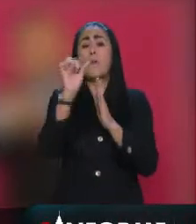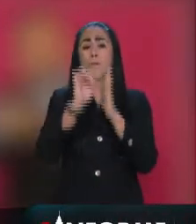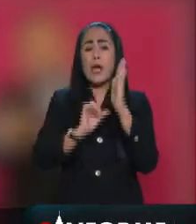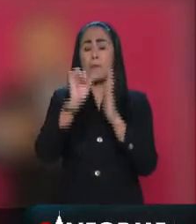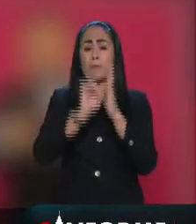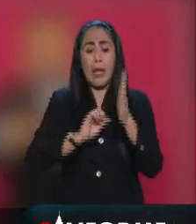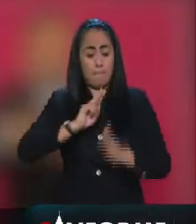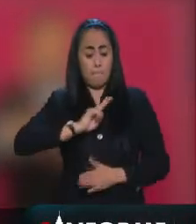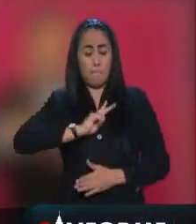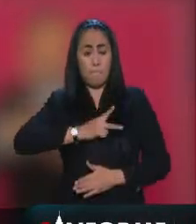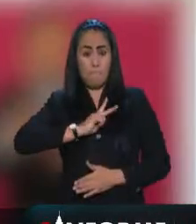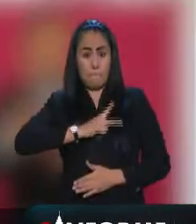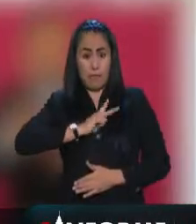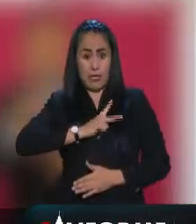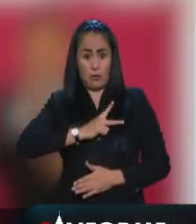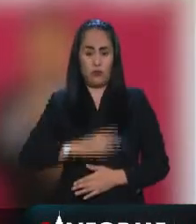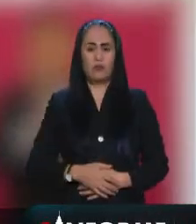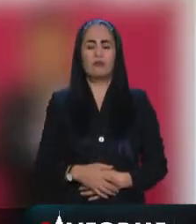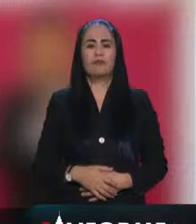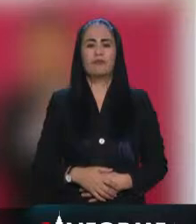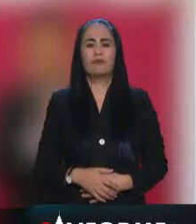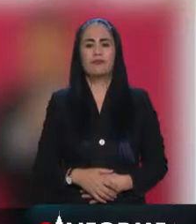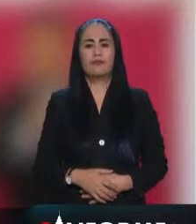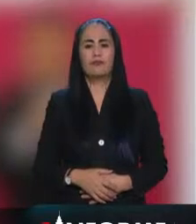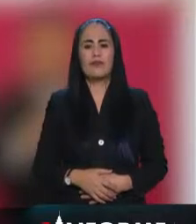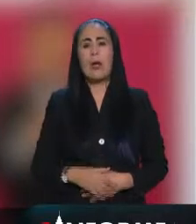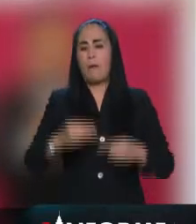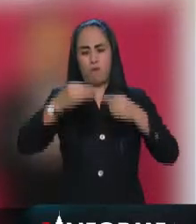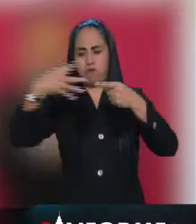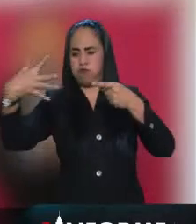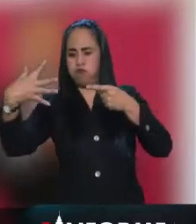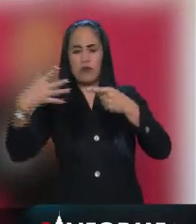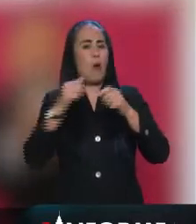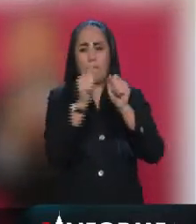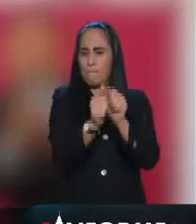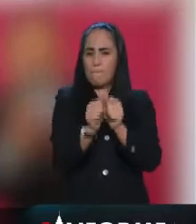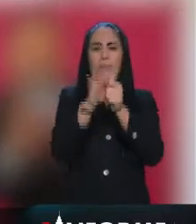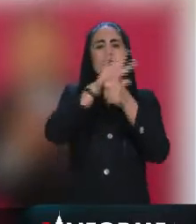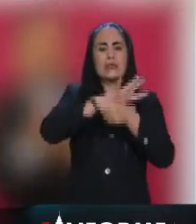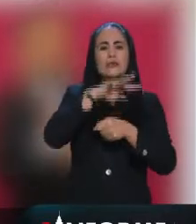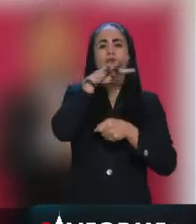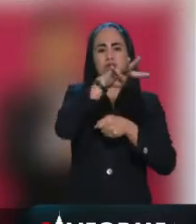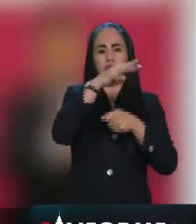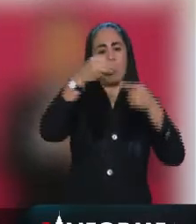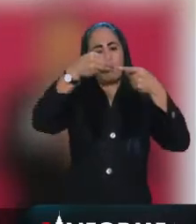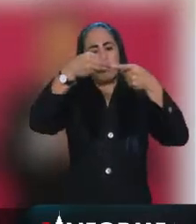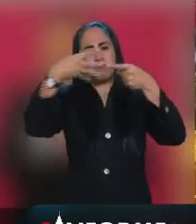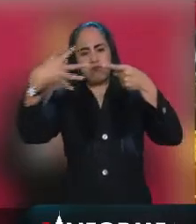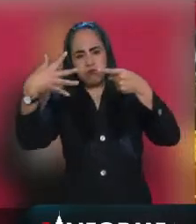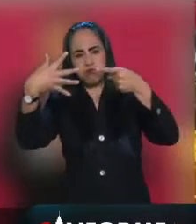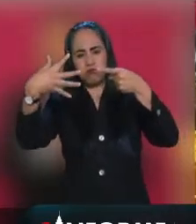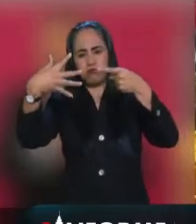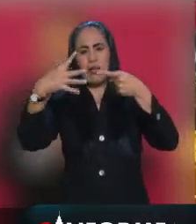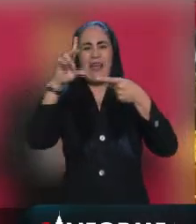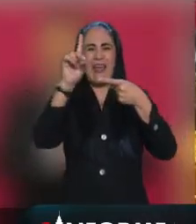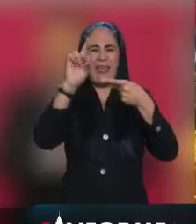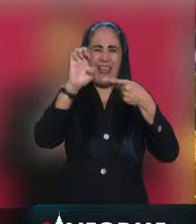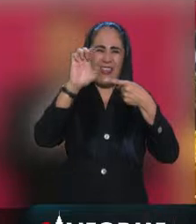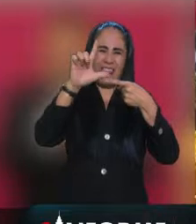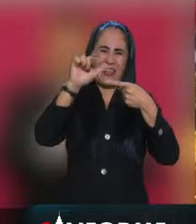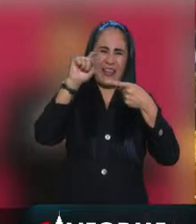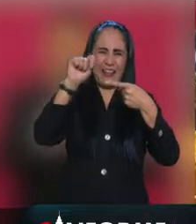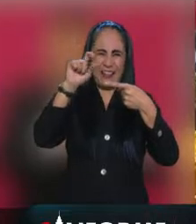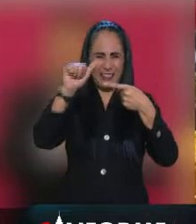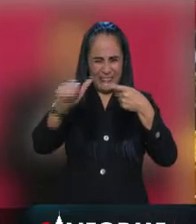como tal, es el mismo virus, no las variantes. Las variantes son expresiones de su vestimenta del